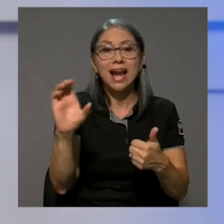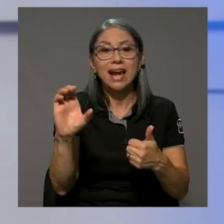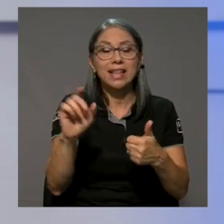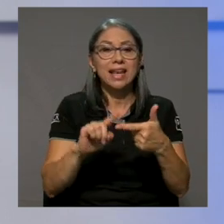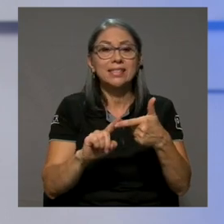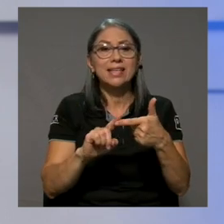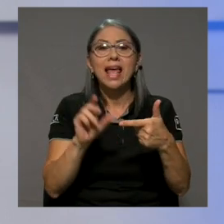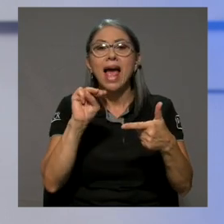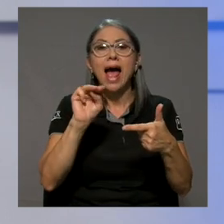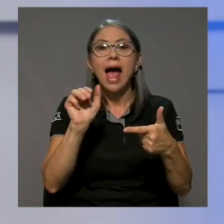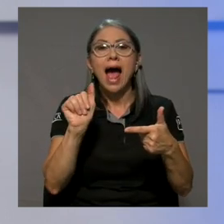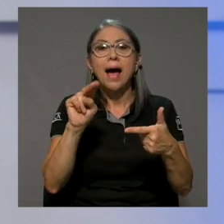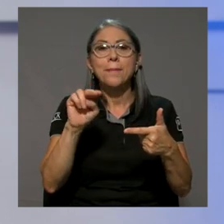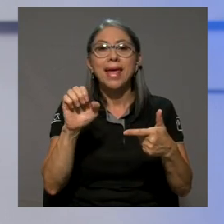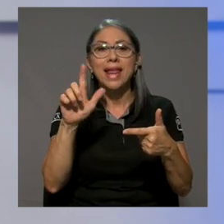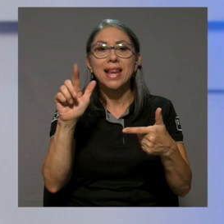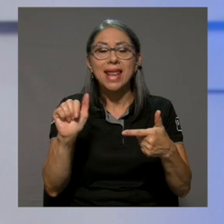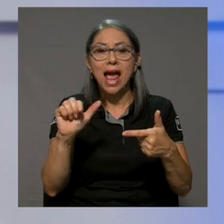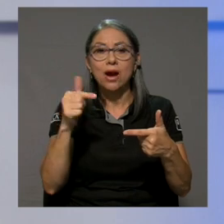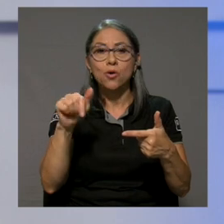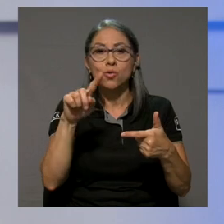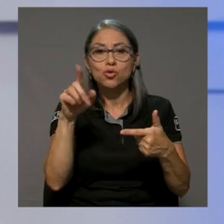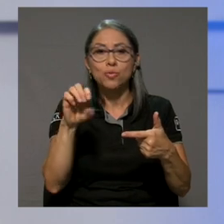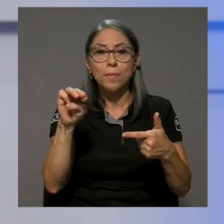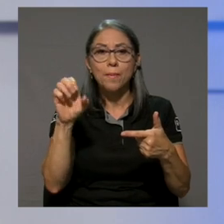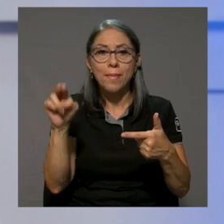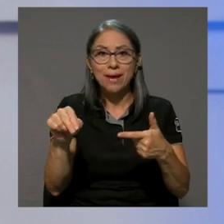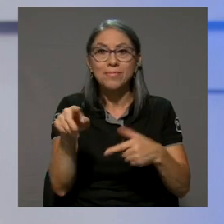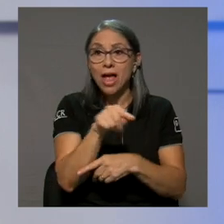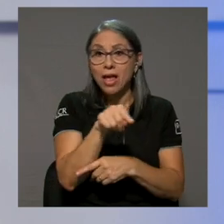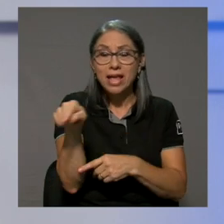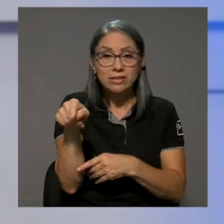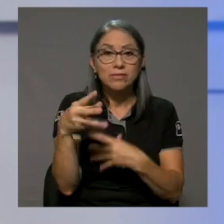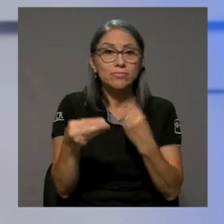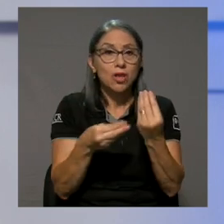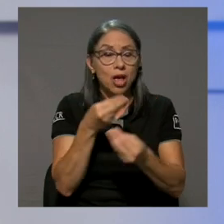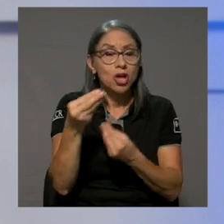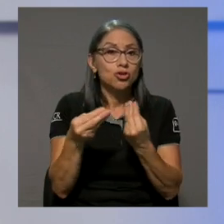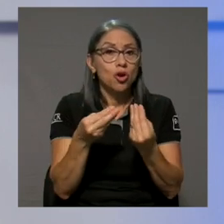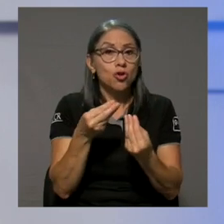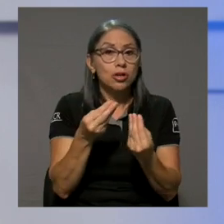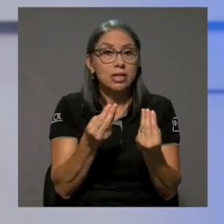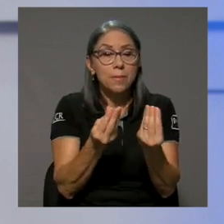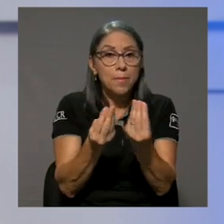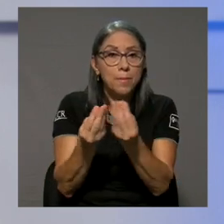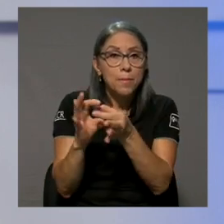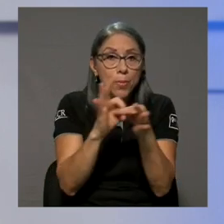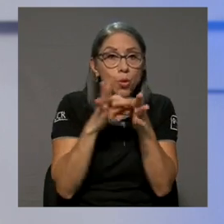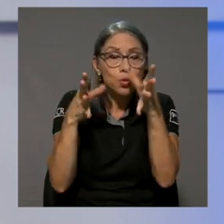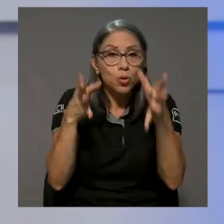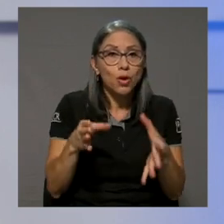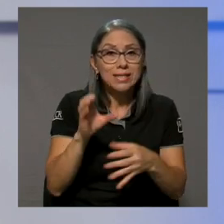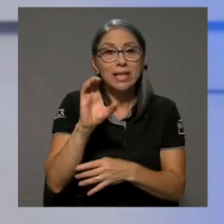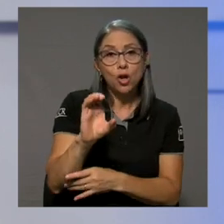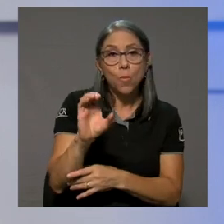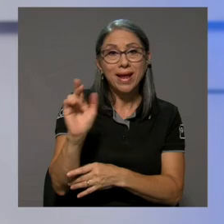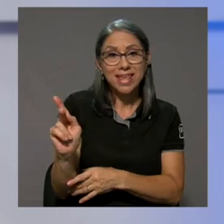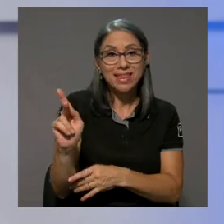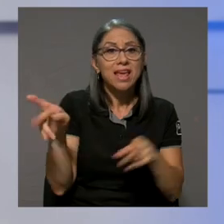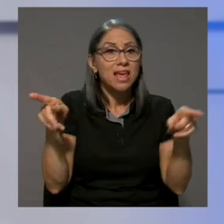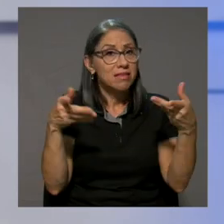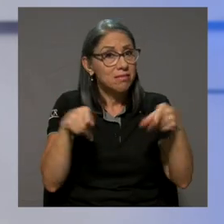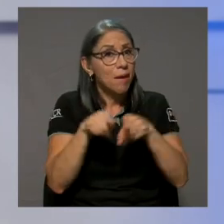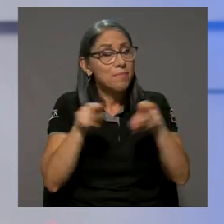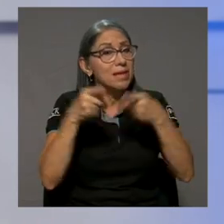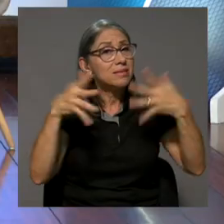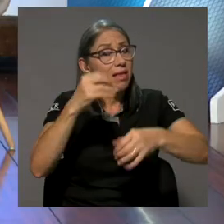Cárdenas y Laura Amalia, Amelia, perdón, Guzmán, son las productoras de Chroma Kid, ¿verdad? Y ya has trabajado con ambos en